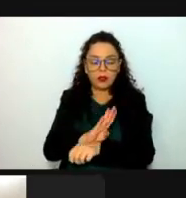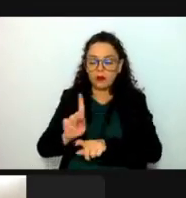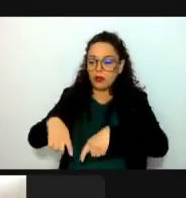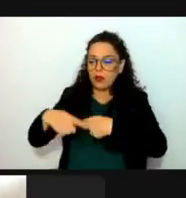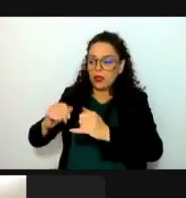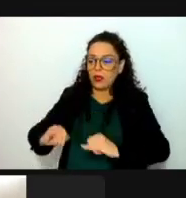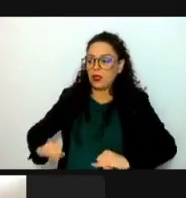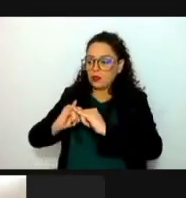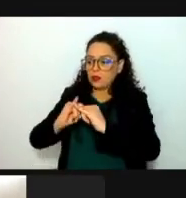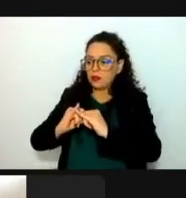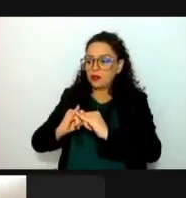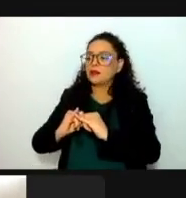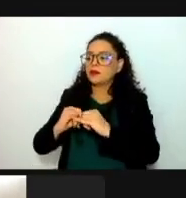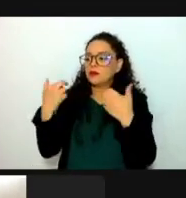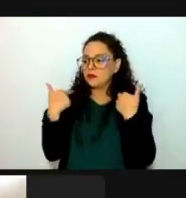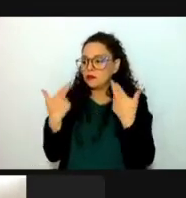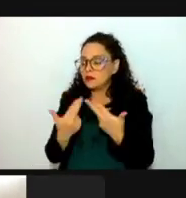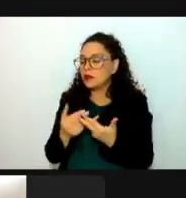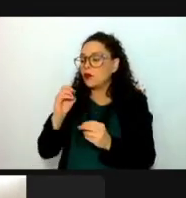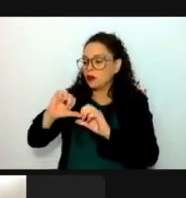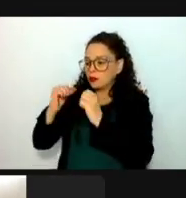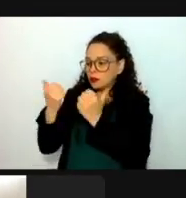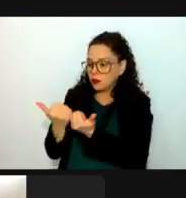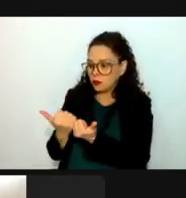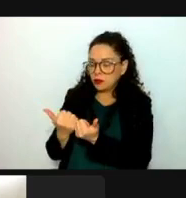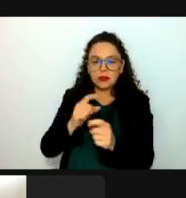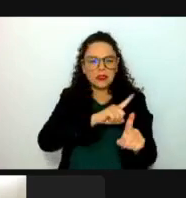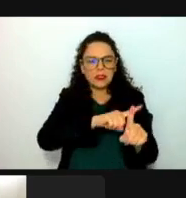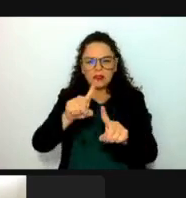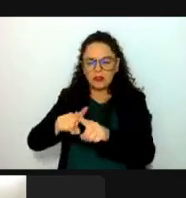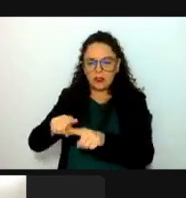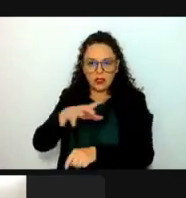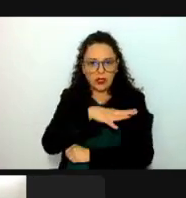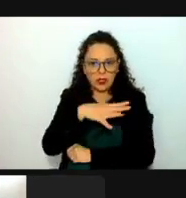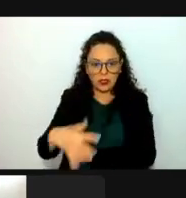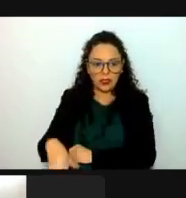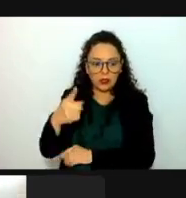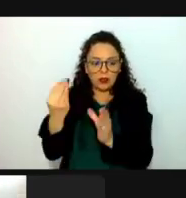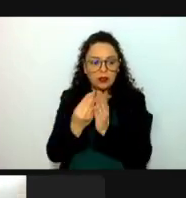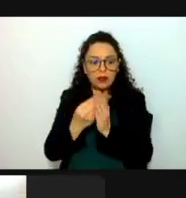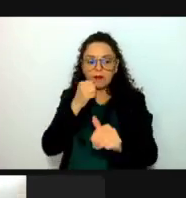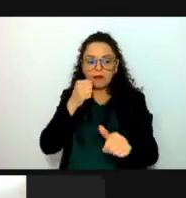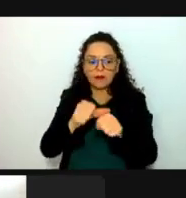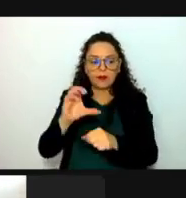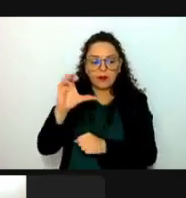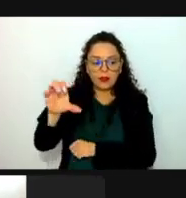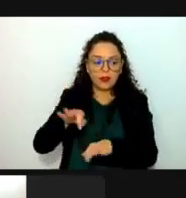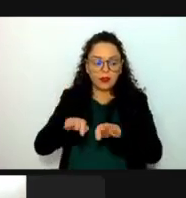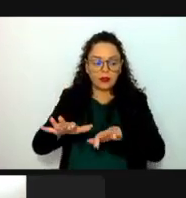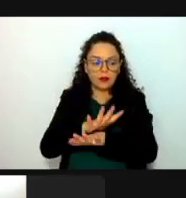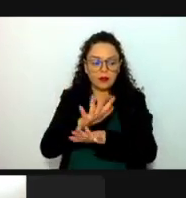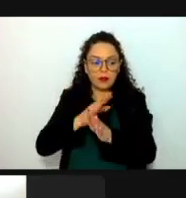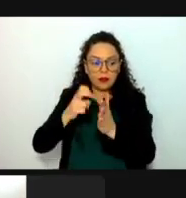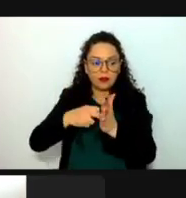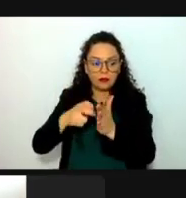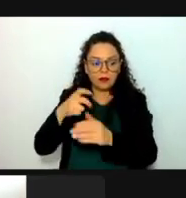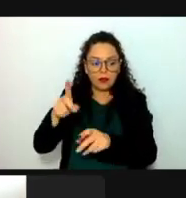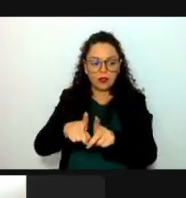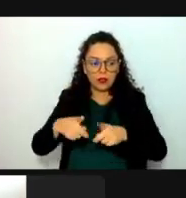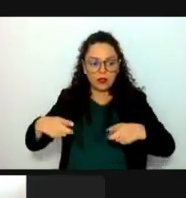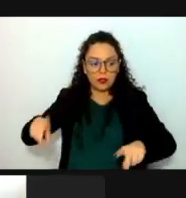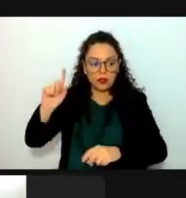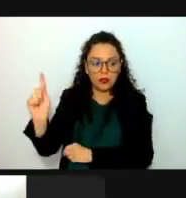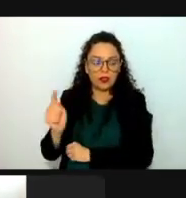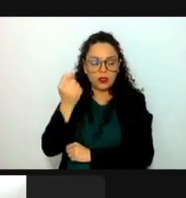académicos y sociedad civil en general. En la categoría C, proyectos o trabajos creativos que modifiquen o desarrollen el campo tecnológico que se